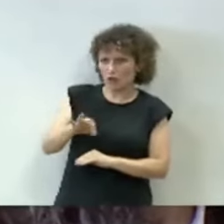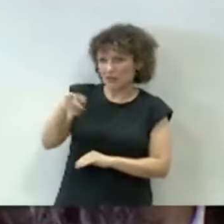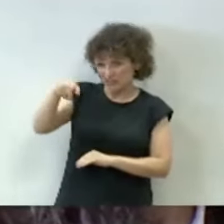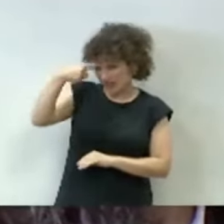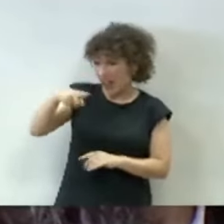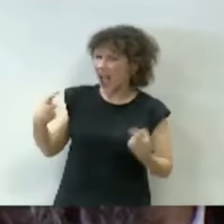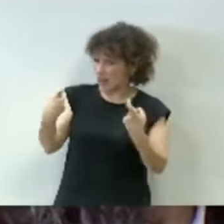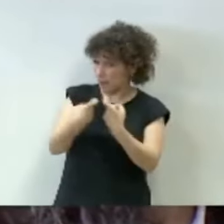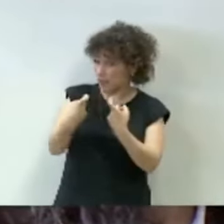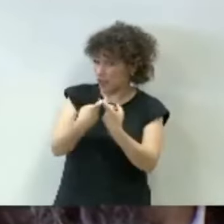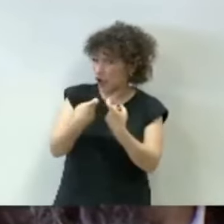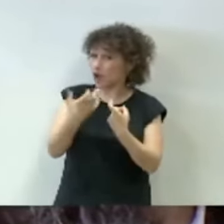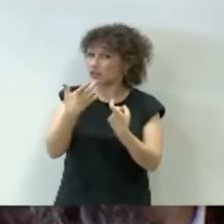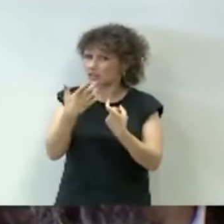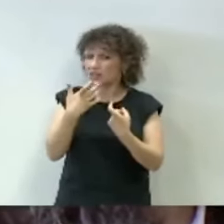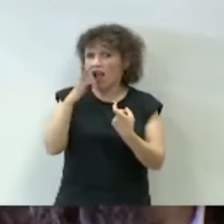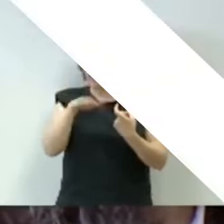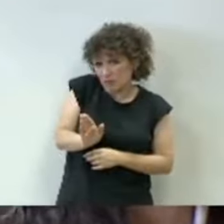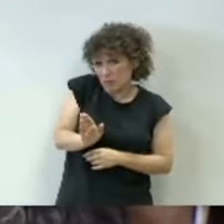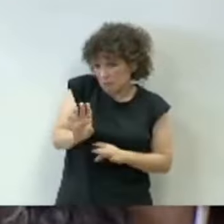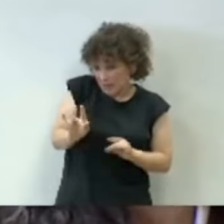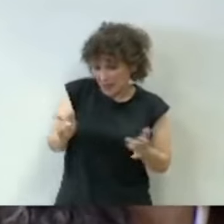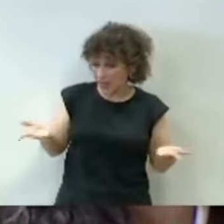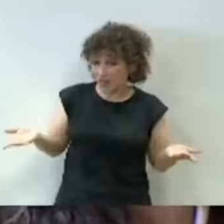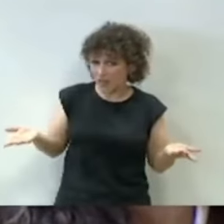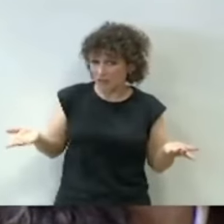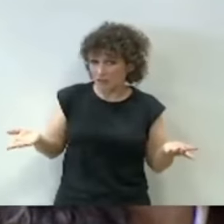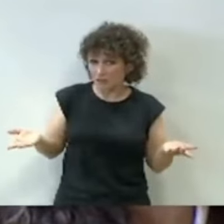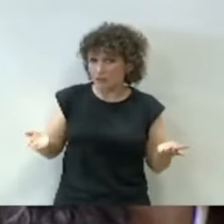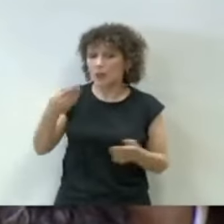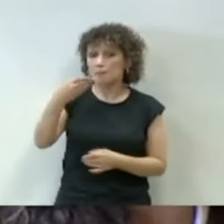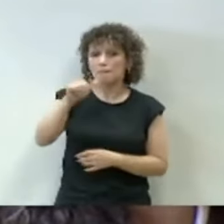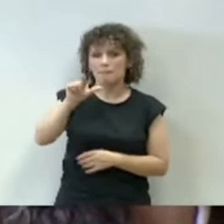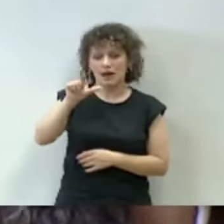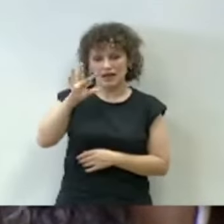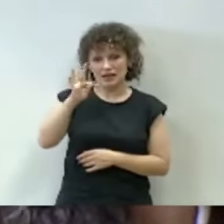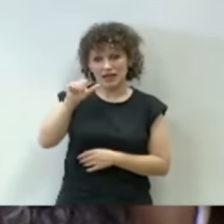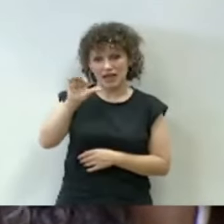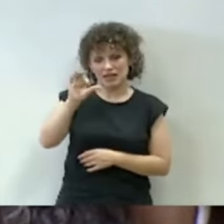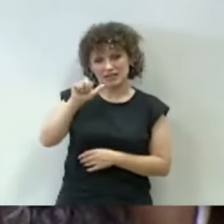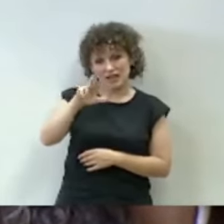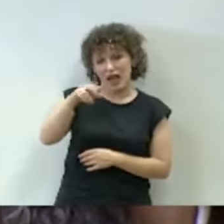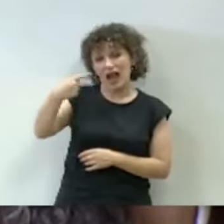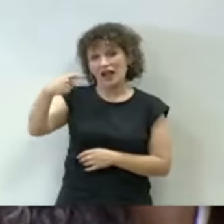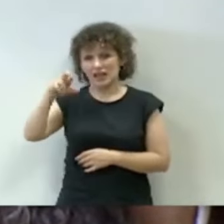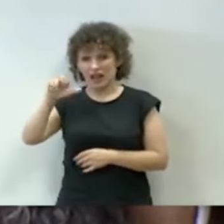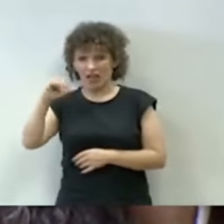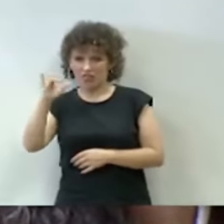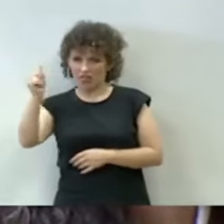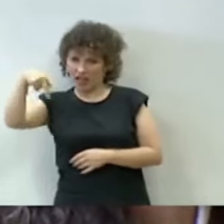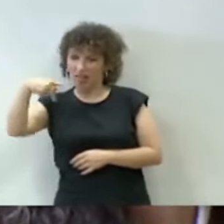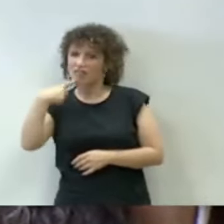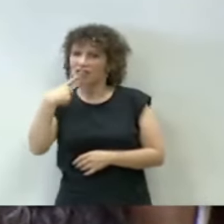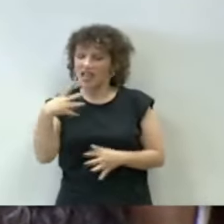enemigos, termina uno pareciéndose a ellos. Decía Baltasar Gracián que es buena costumbre evitarse